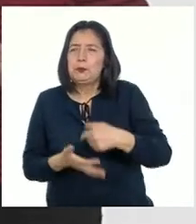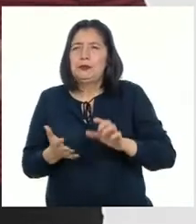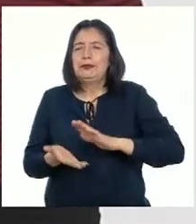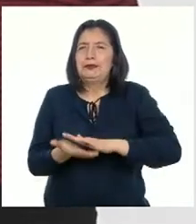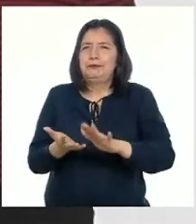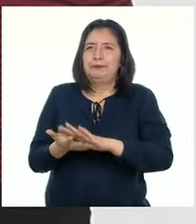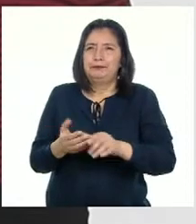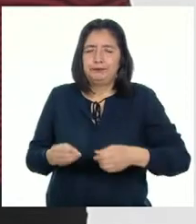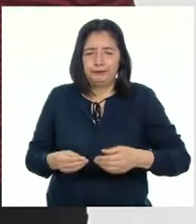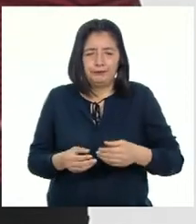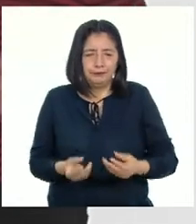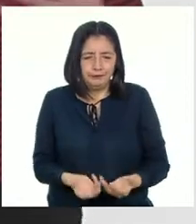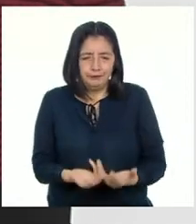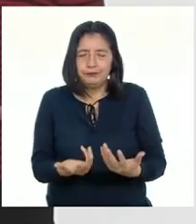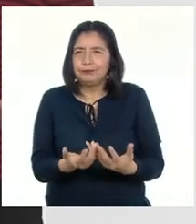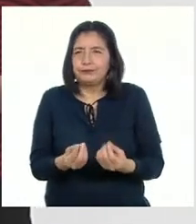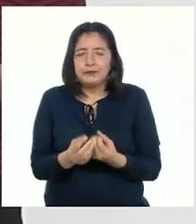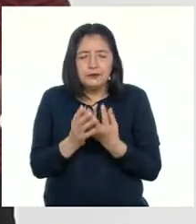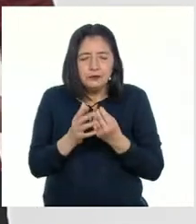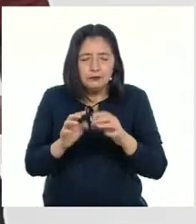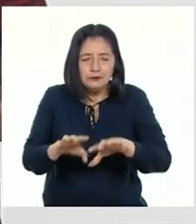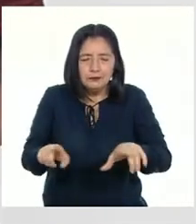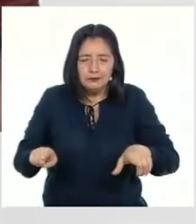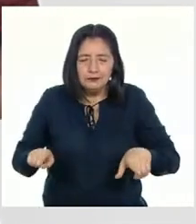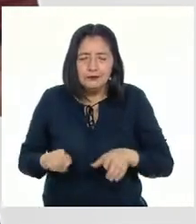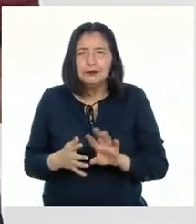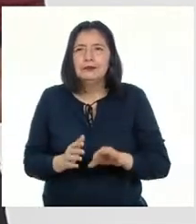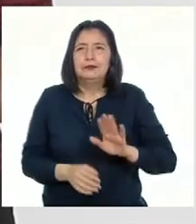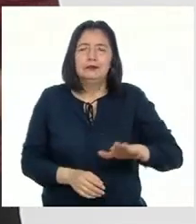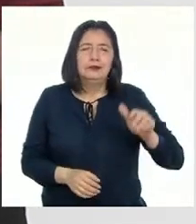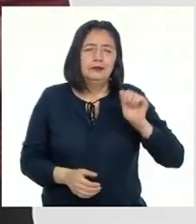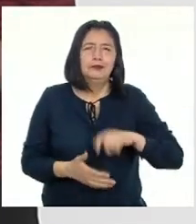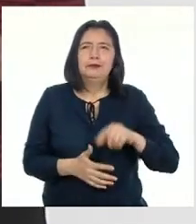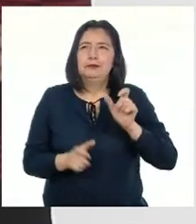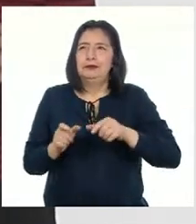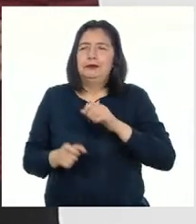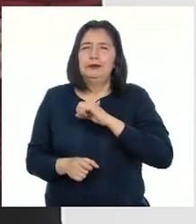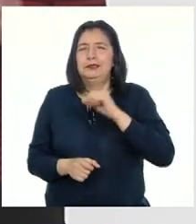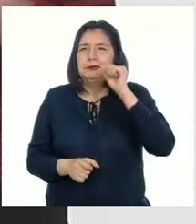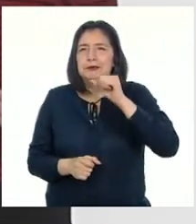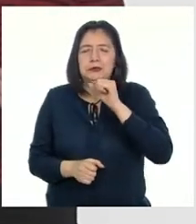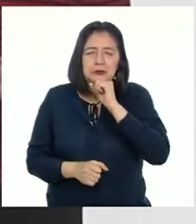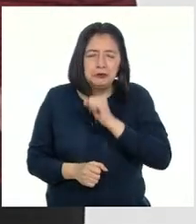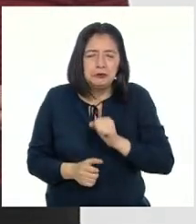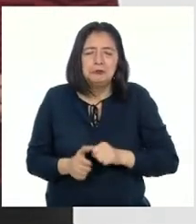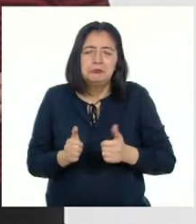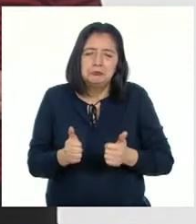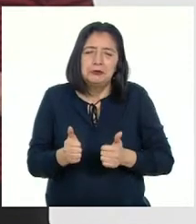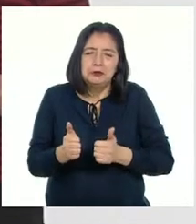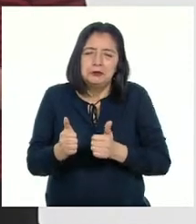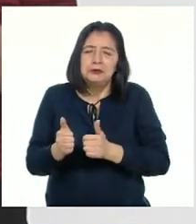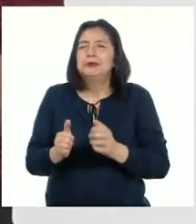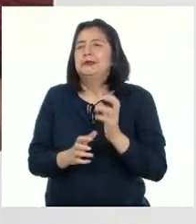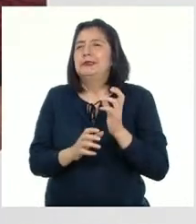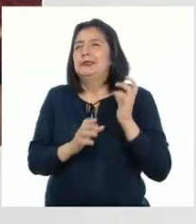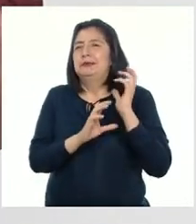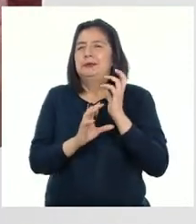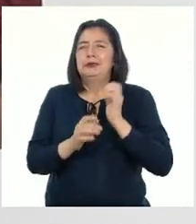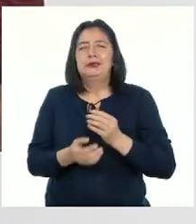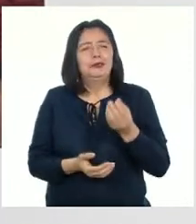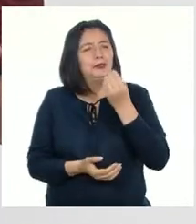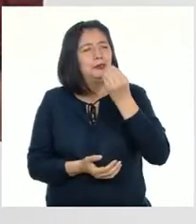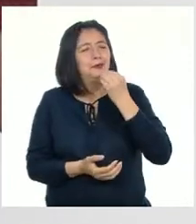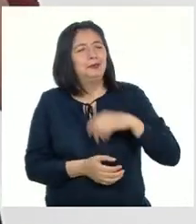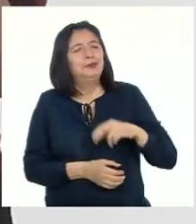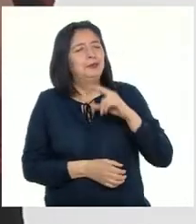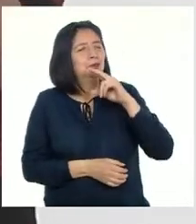Las alfombras de flores Las niñas, los niños, personas adultas y ancianitos Siguiendo la procesión Comiendo tu ronda